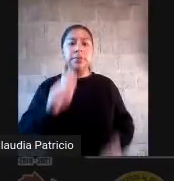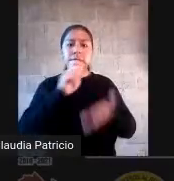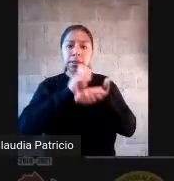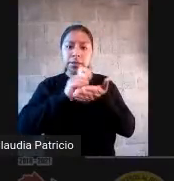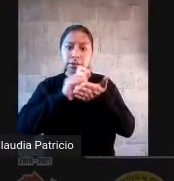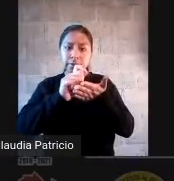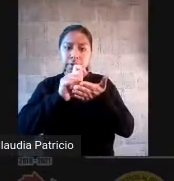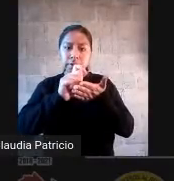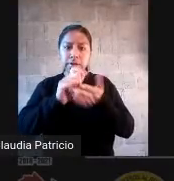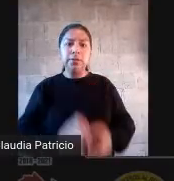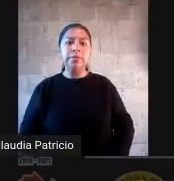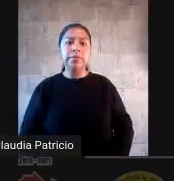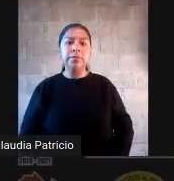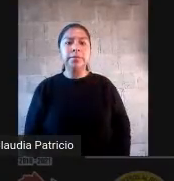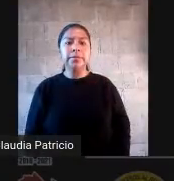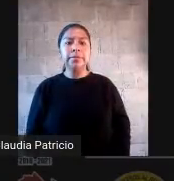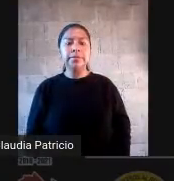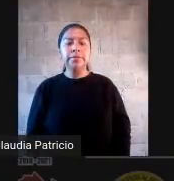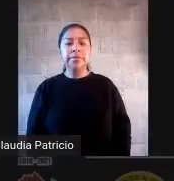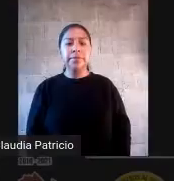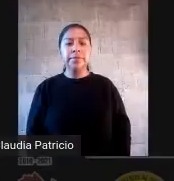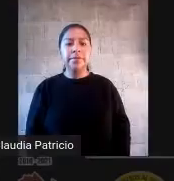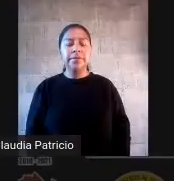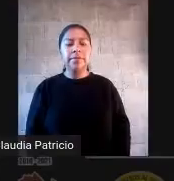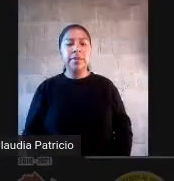a reflejar en la nube. Ok,